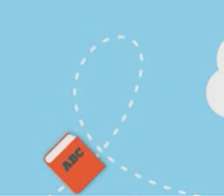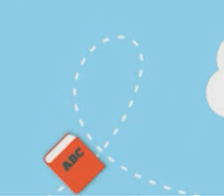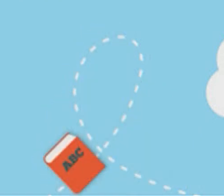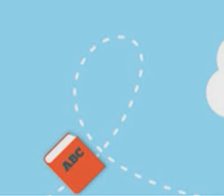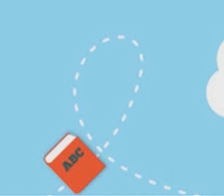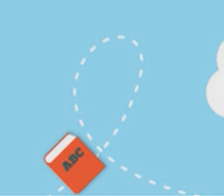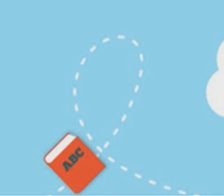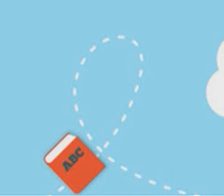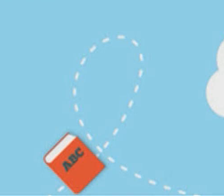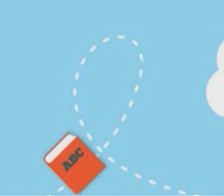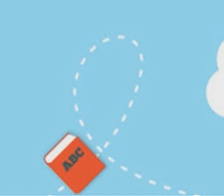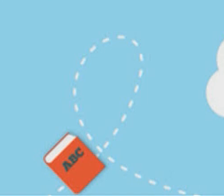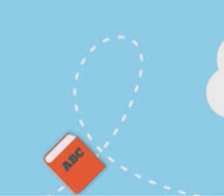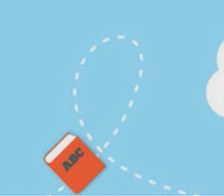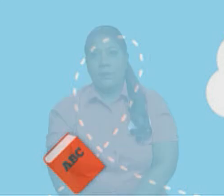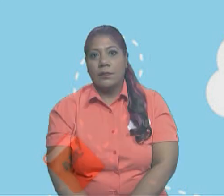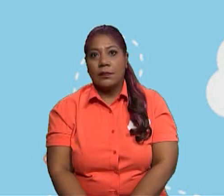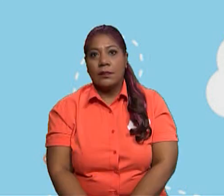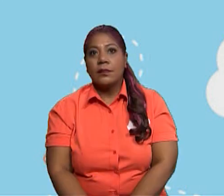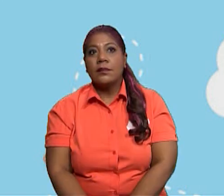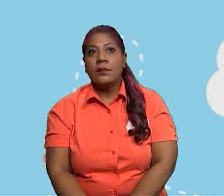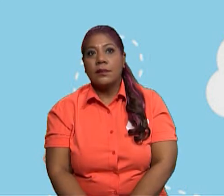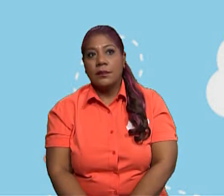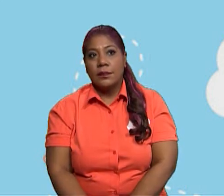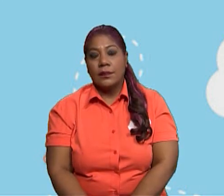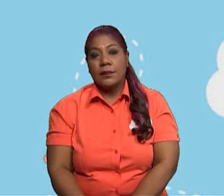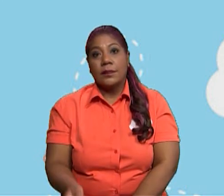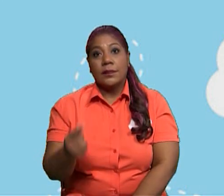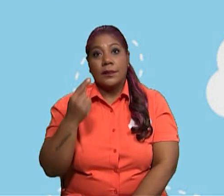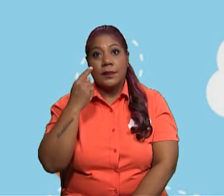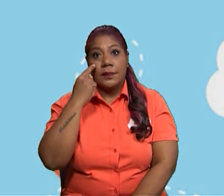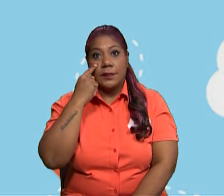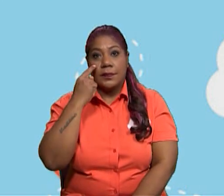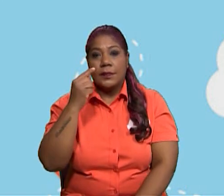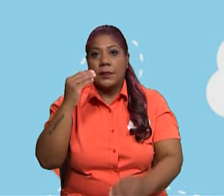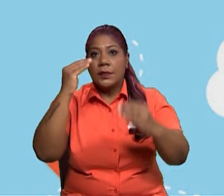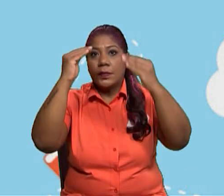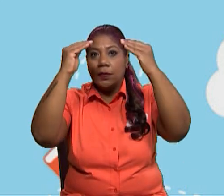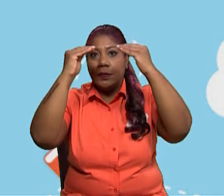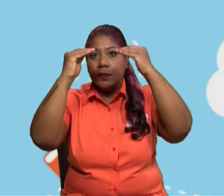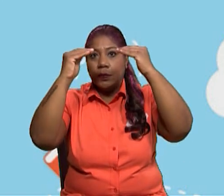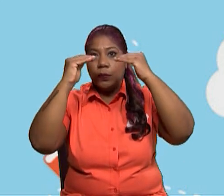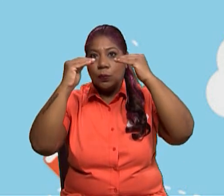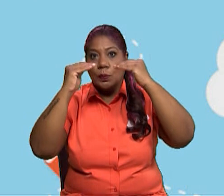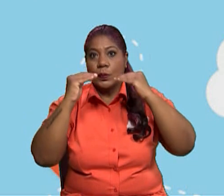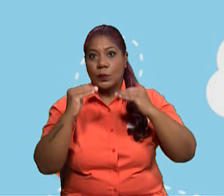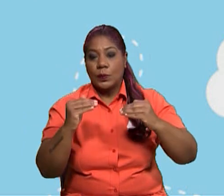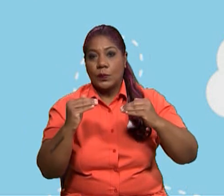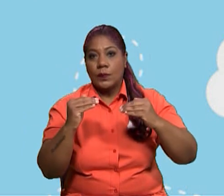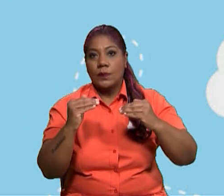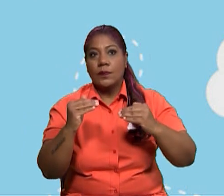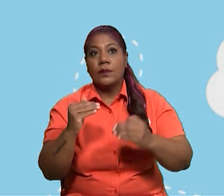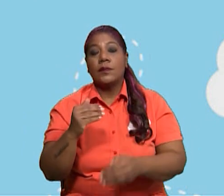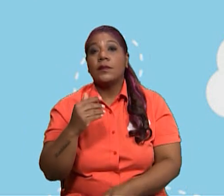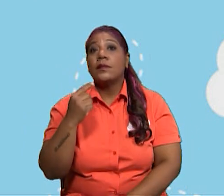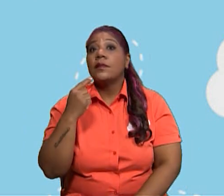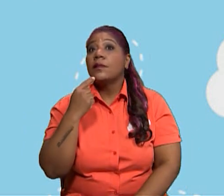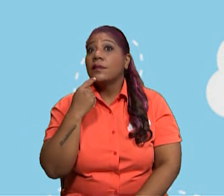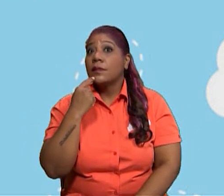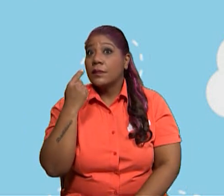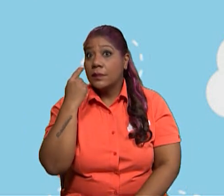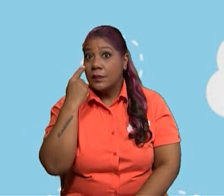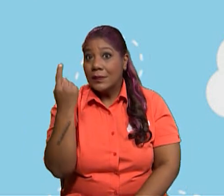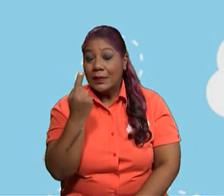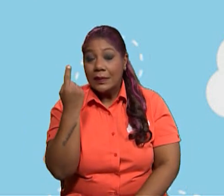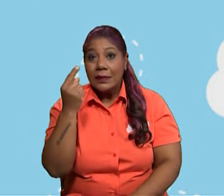Analizamos la estructura del texto expositivo mediante el siguiente organizador gráfico. Presta mucha atención aquí. El texto expositivo lleva un